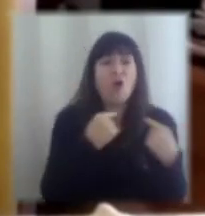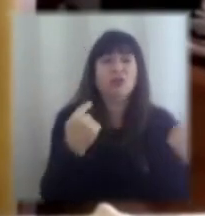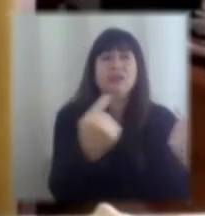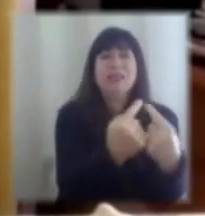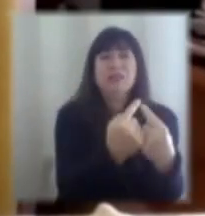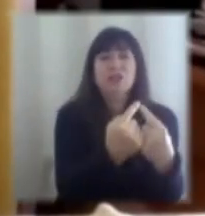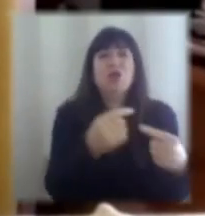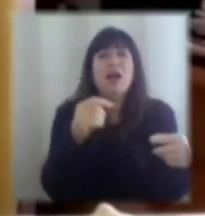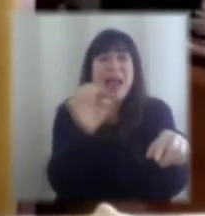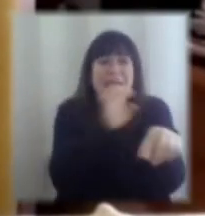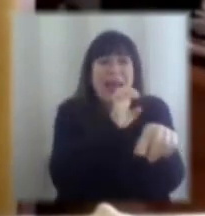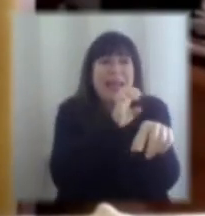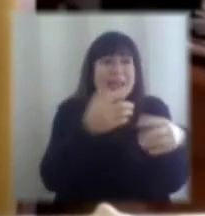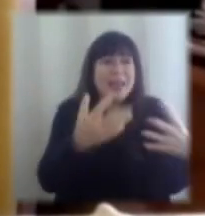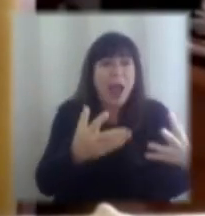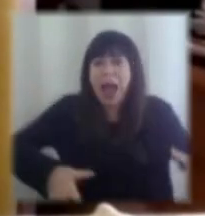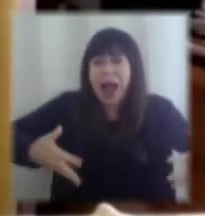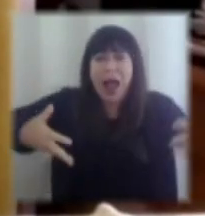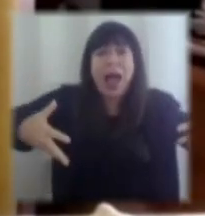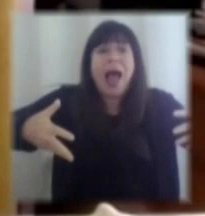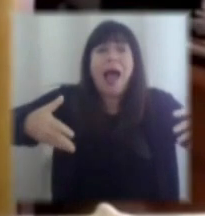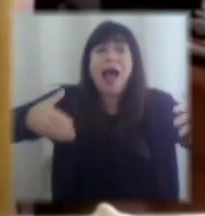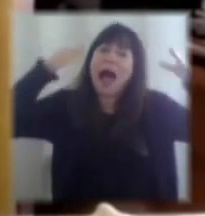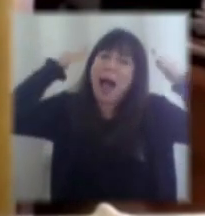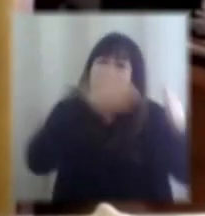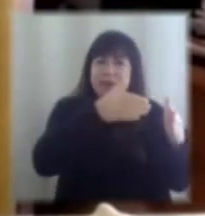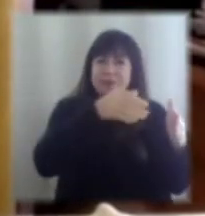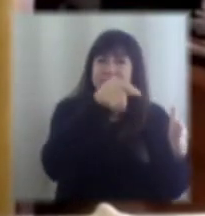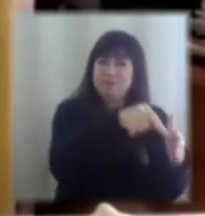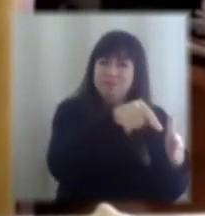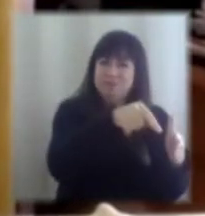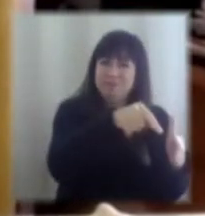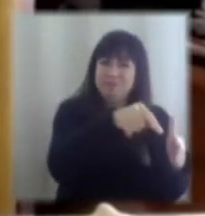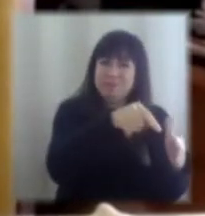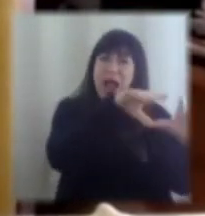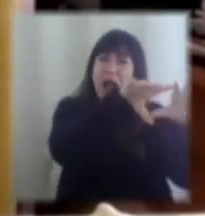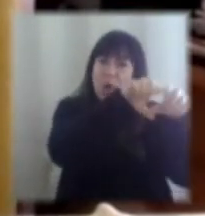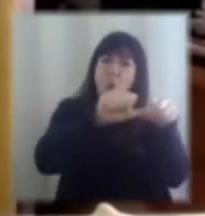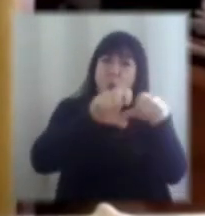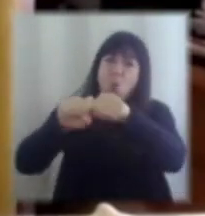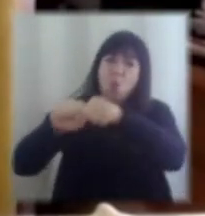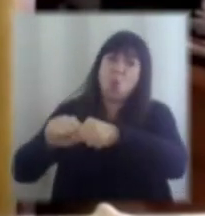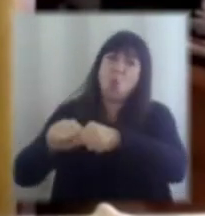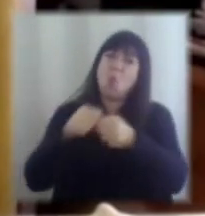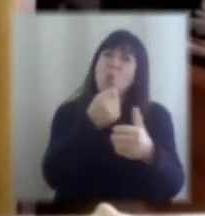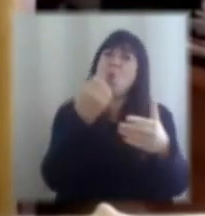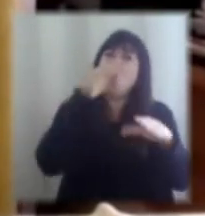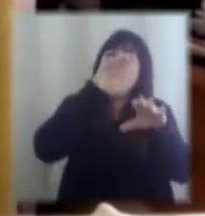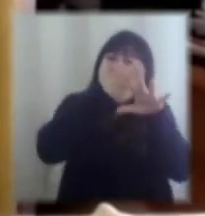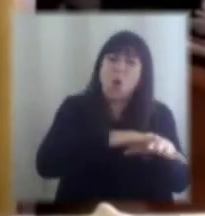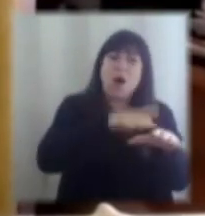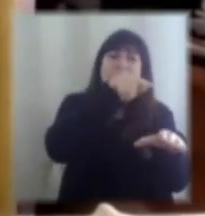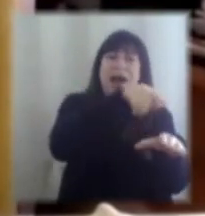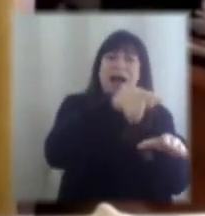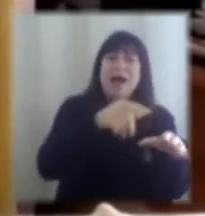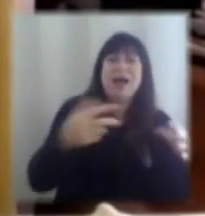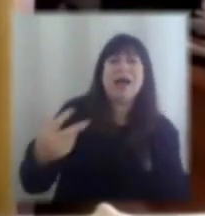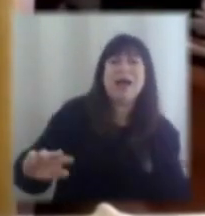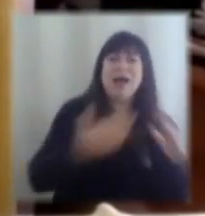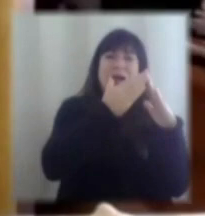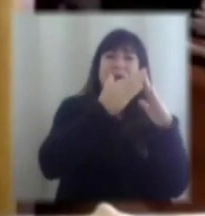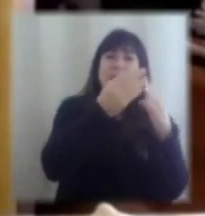energías, todos los énfasis debieran estar puestos en generar acuerdos en pos, insisto, de la reactivación